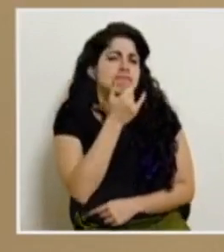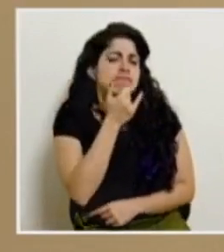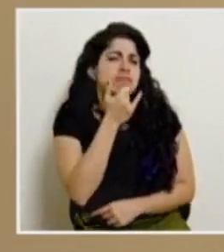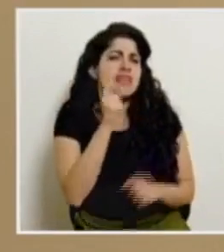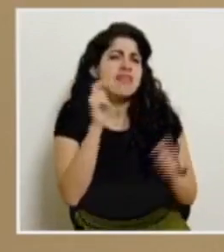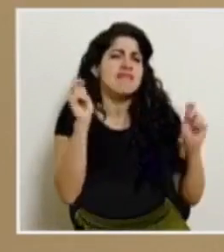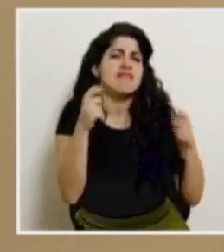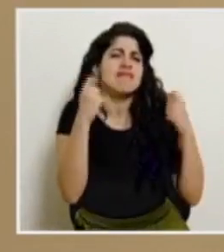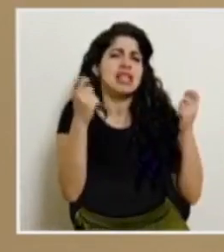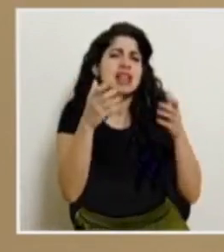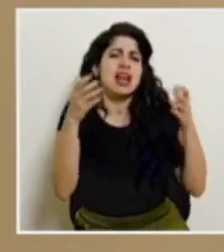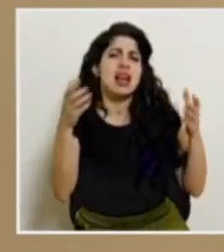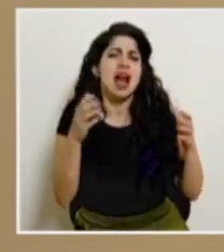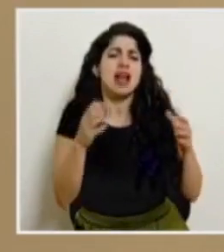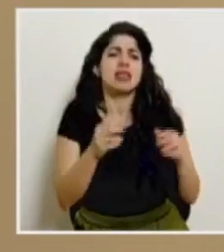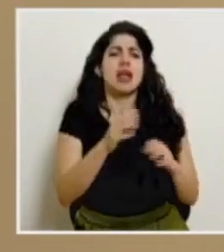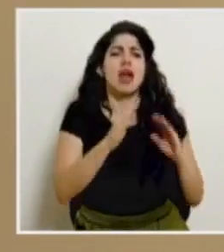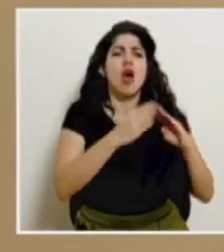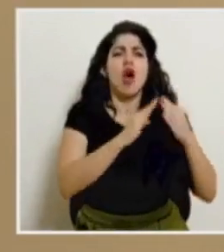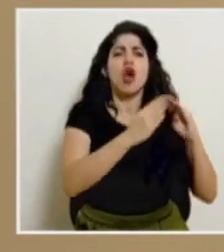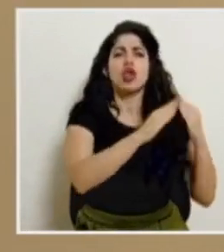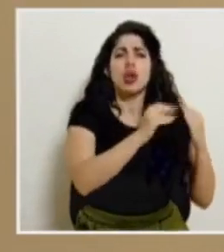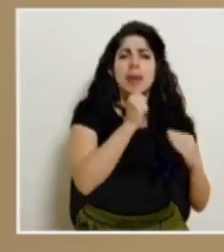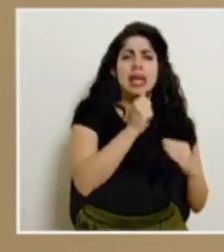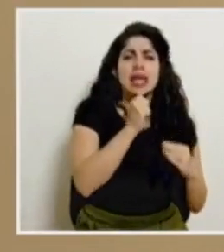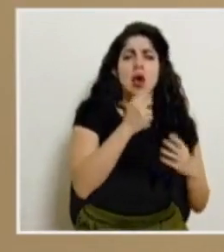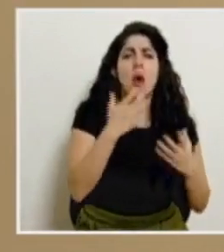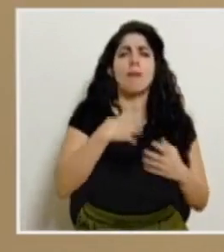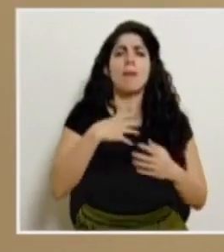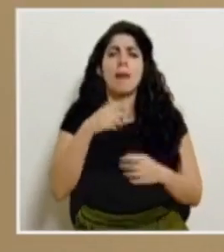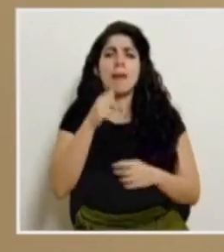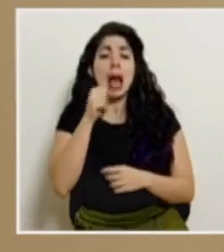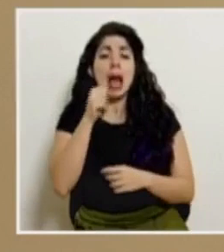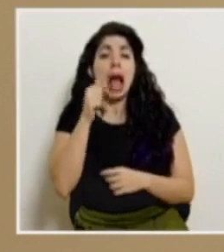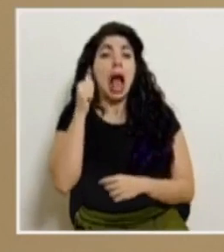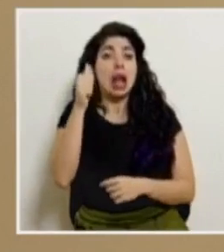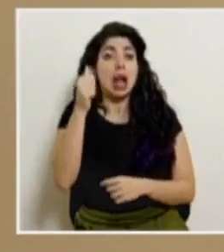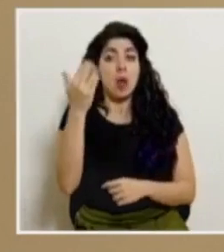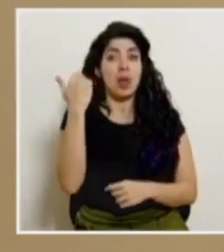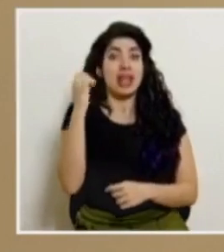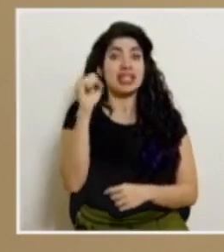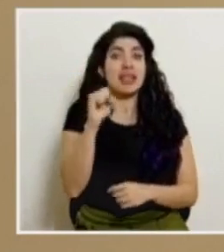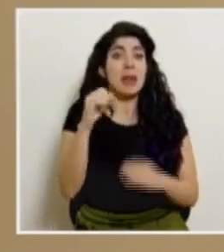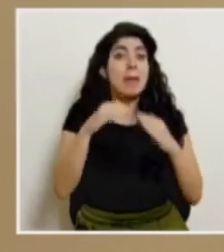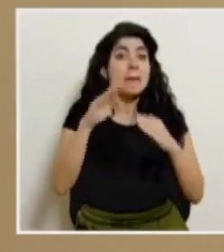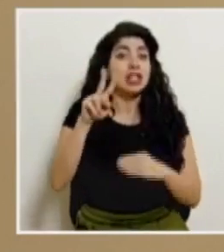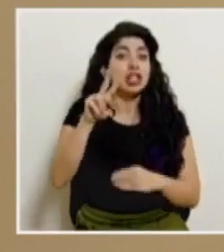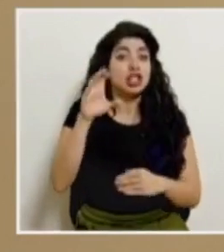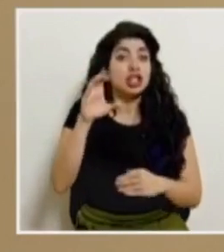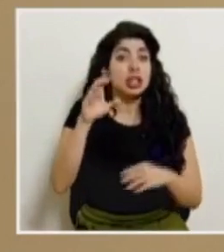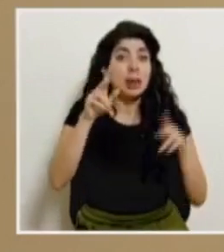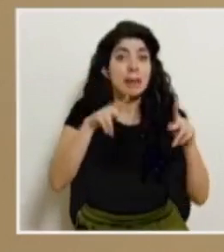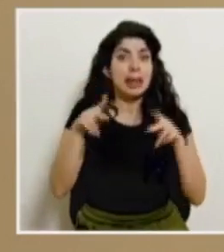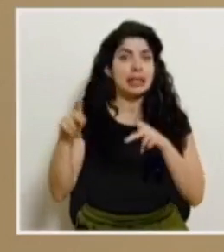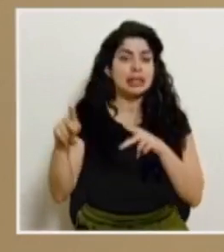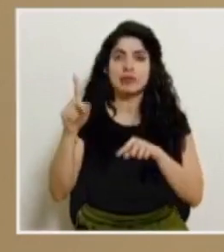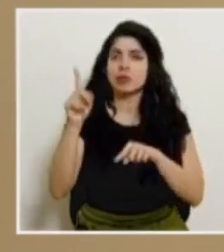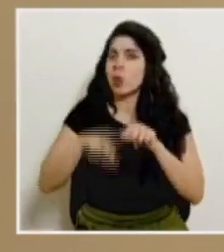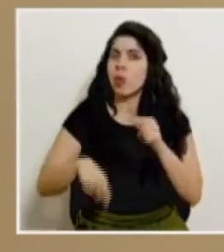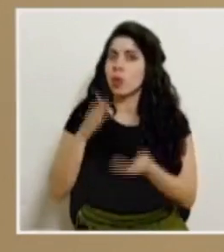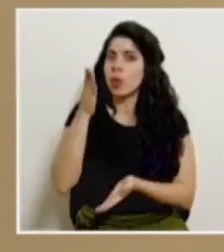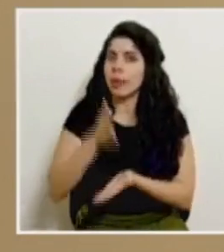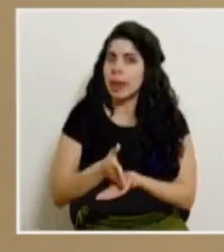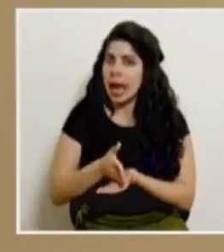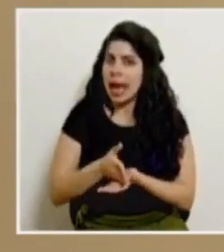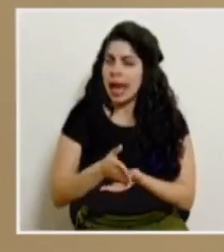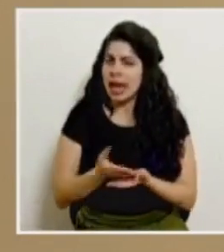megafiestas en condominios o propiedades privadas en Alajuela hubo una el sábado con más de 200 personas y no pudieron detenerla